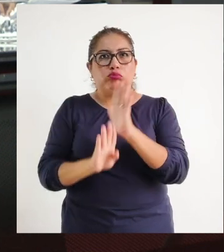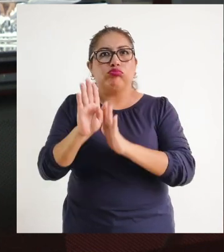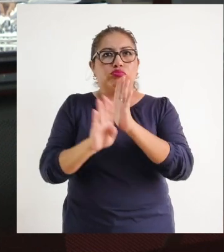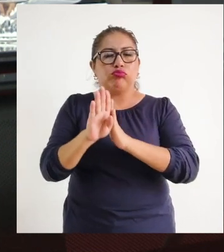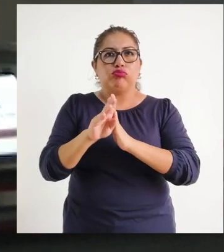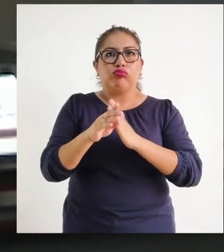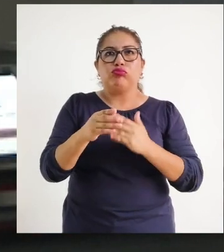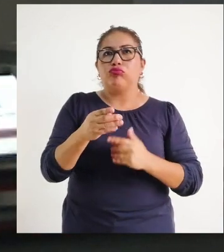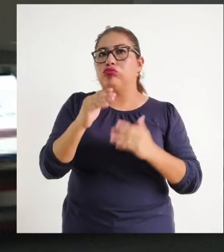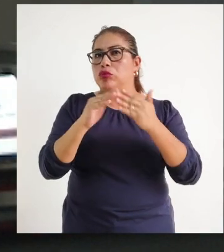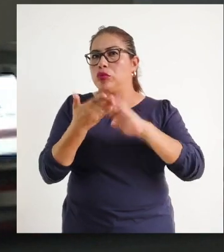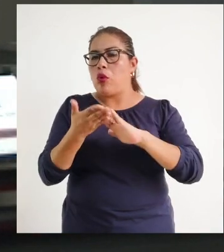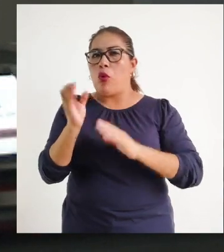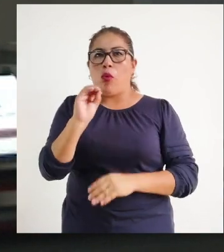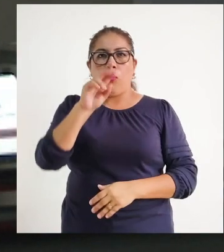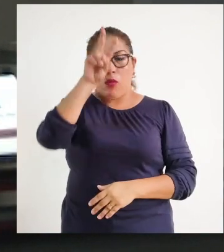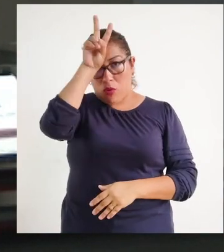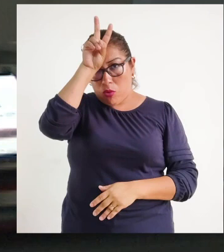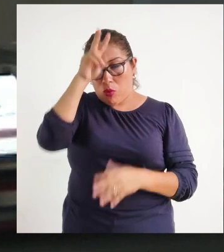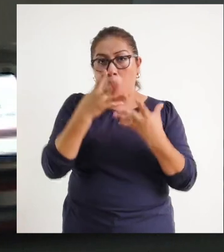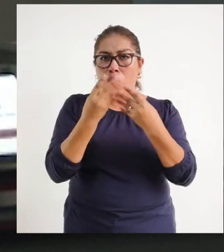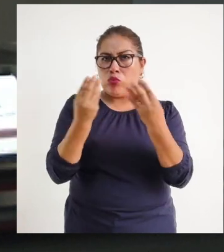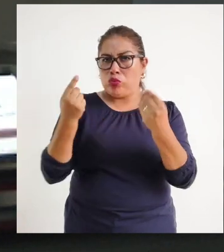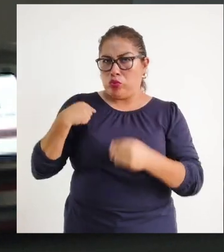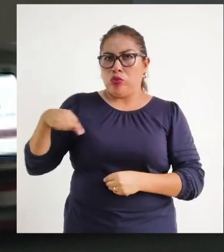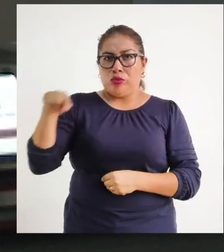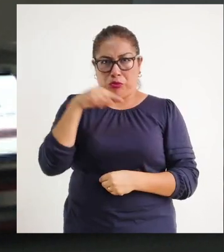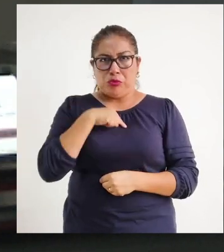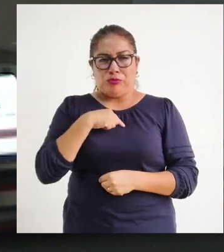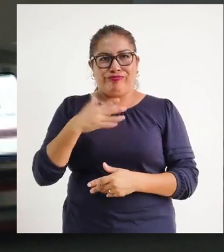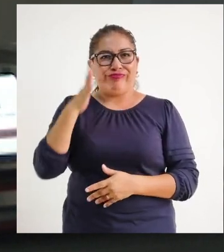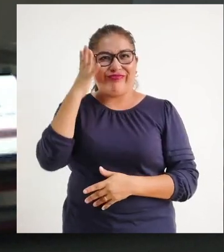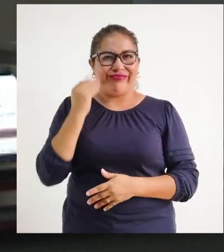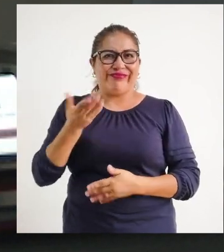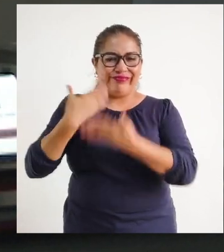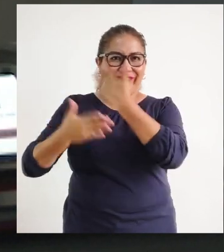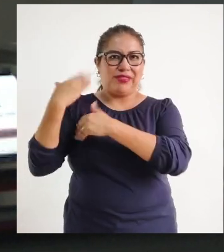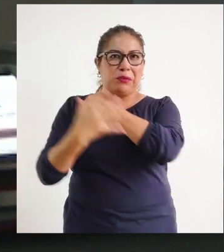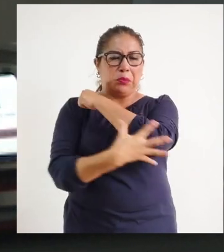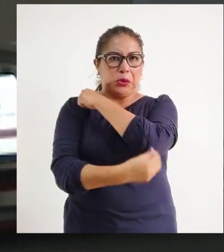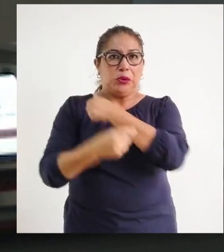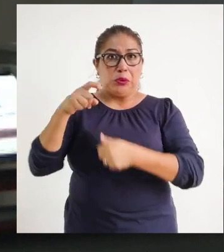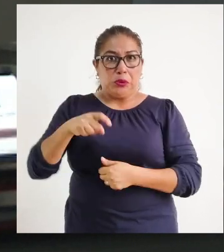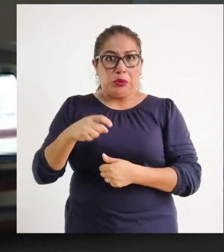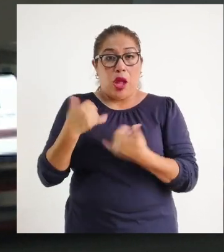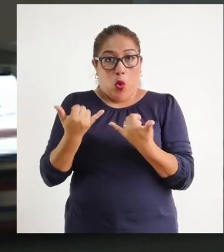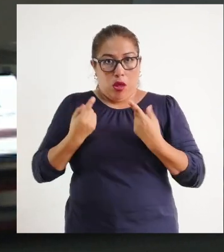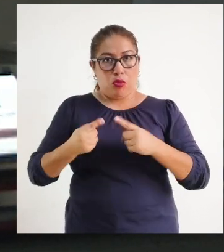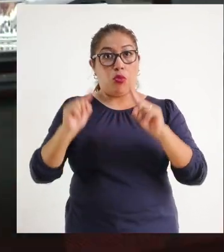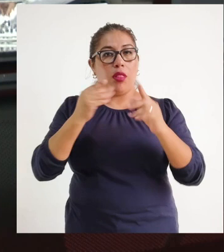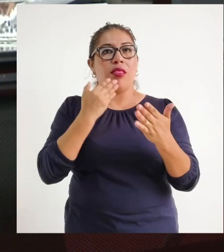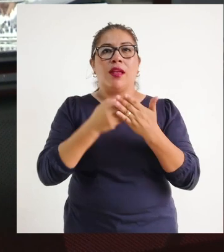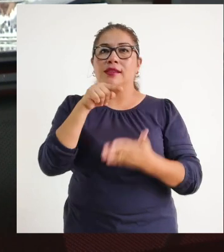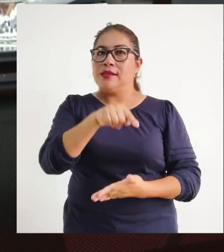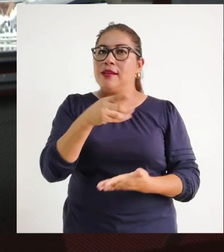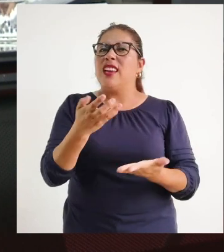en ningún país. Muchos de los que venimos de sectores pobres y excluidos hemos logrado lo que somos ahora gracias a la educación.